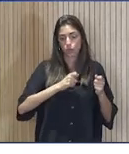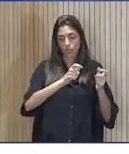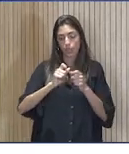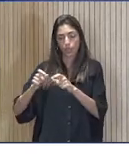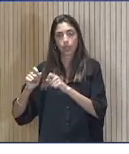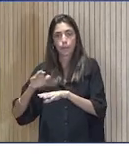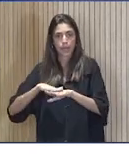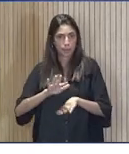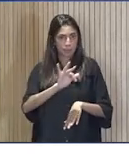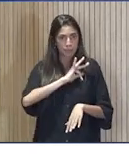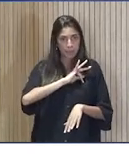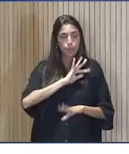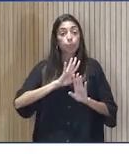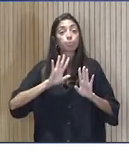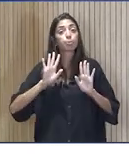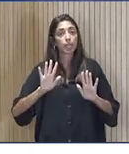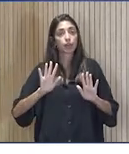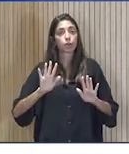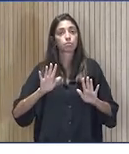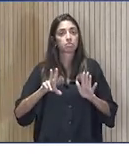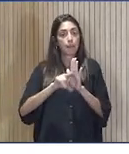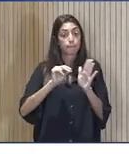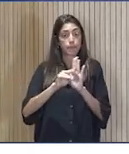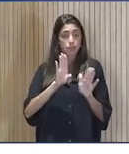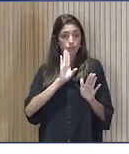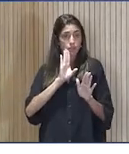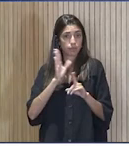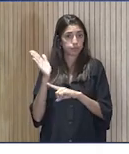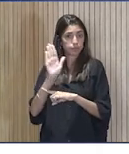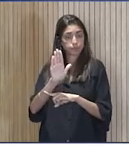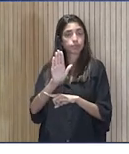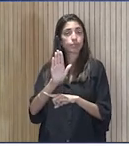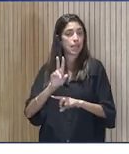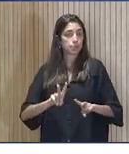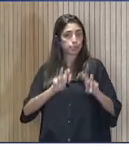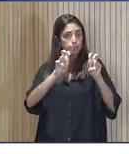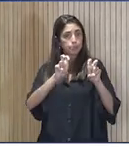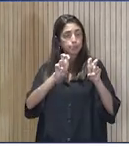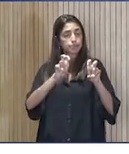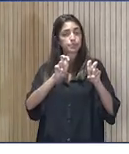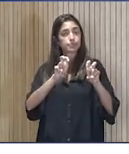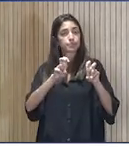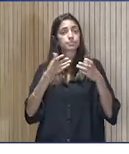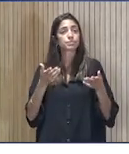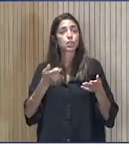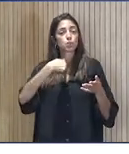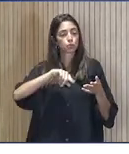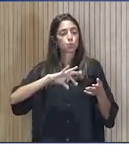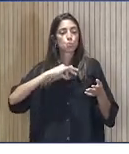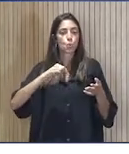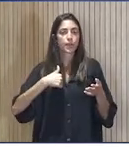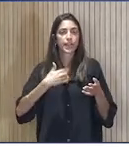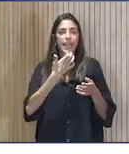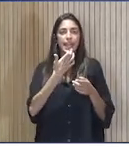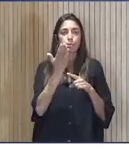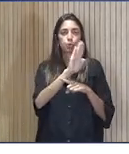sobre todo el vídeo que hemos visto inicial, pues podríamos haber puesto muchos más